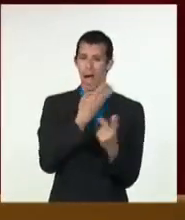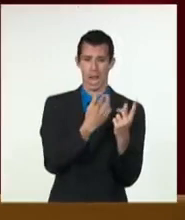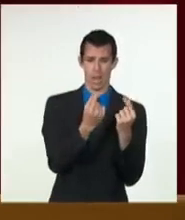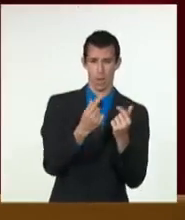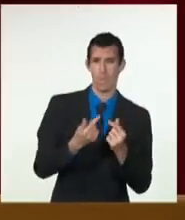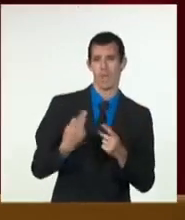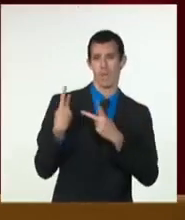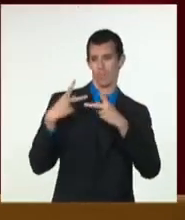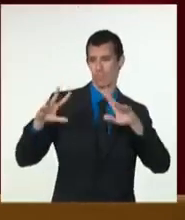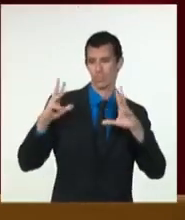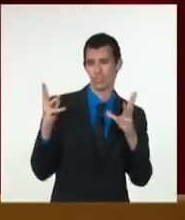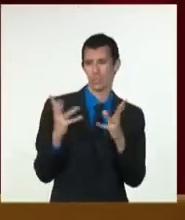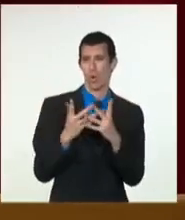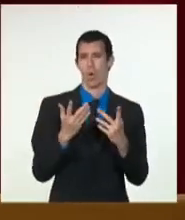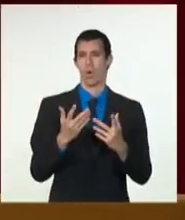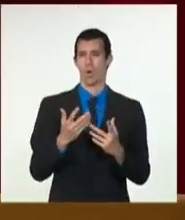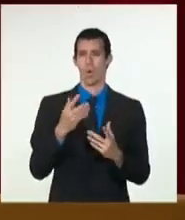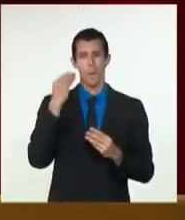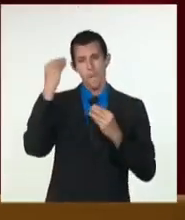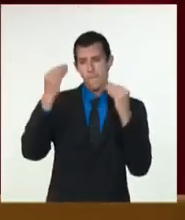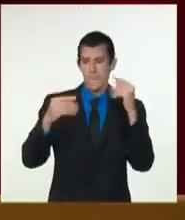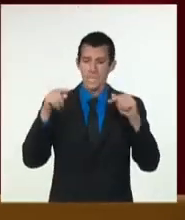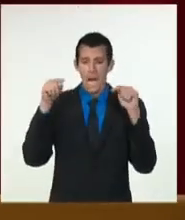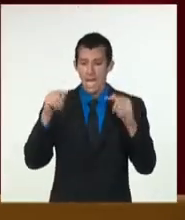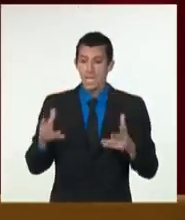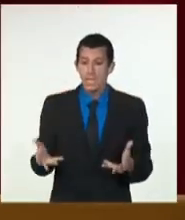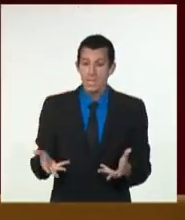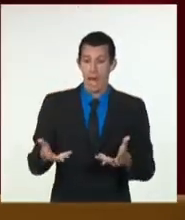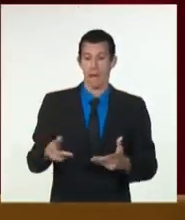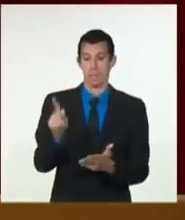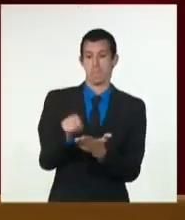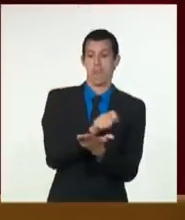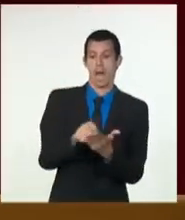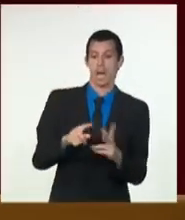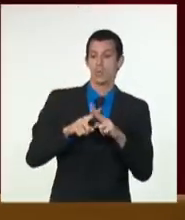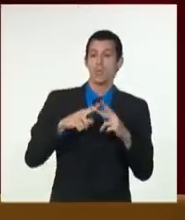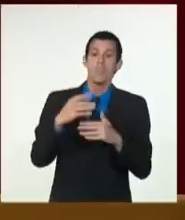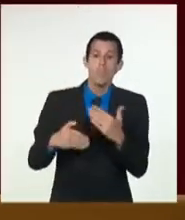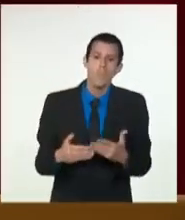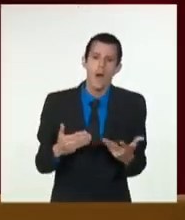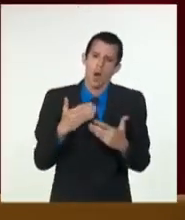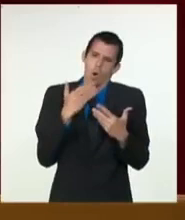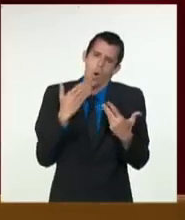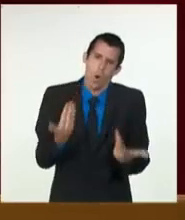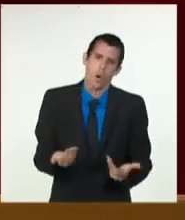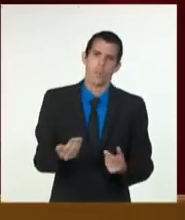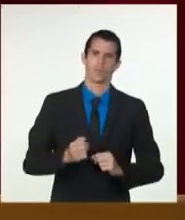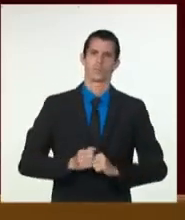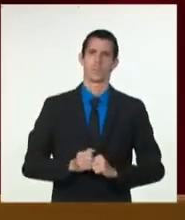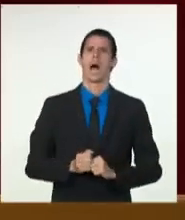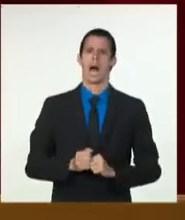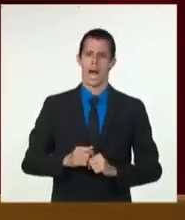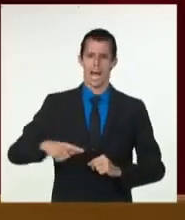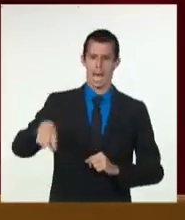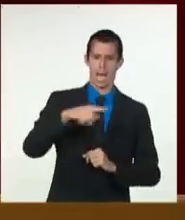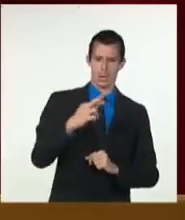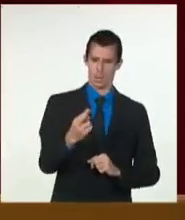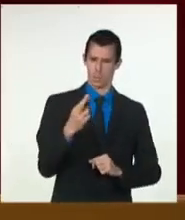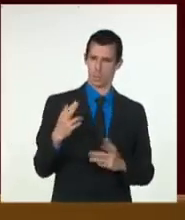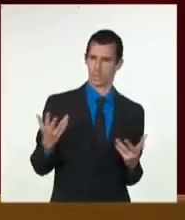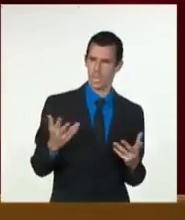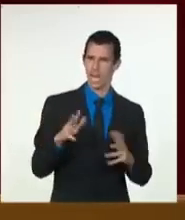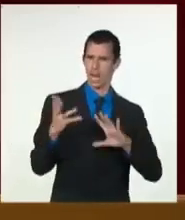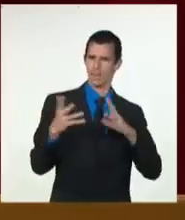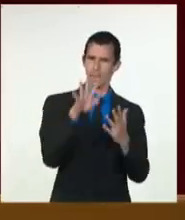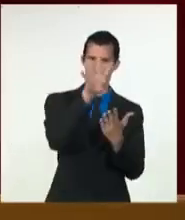organismos globales de la economía en la identificación de las distorsiones del modelo, definiendo sus causas y condiciones